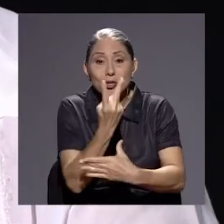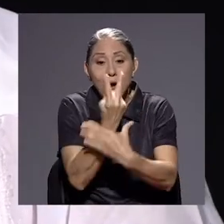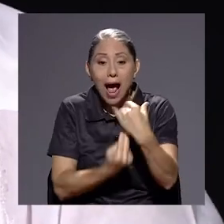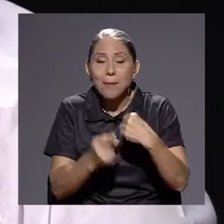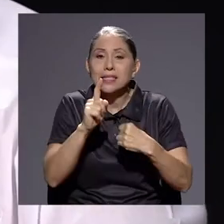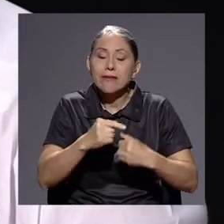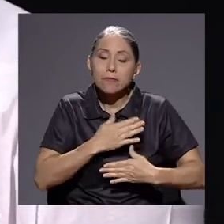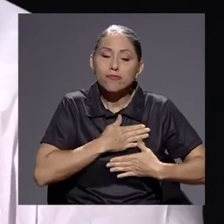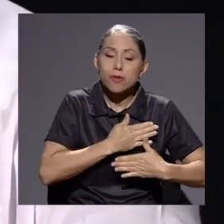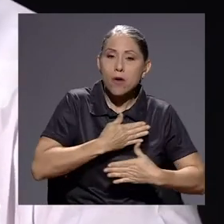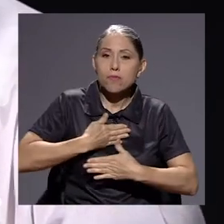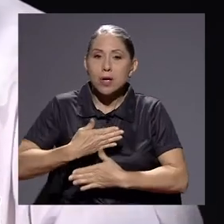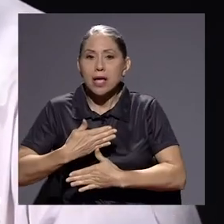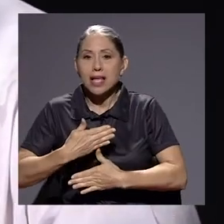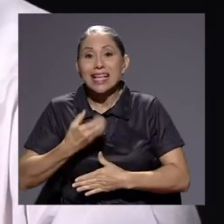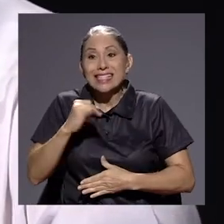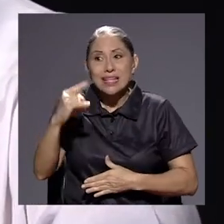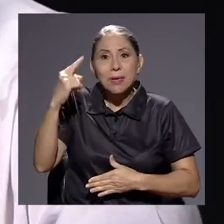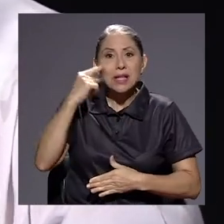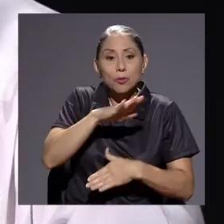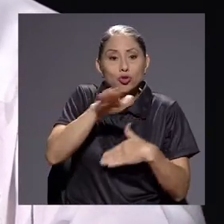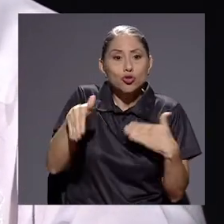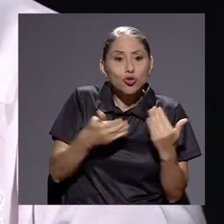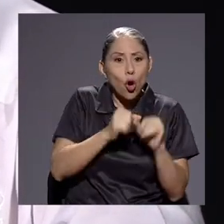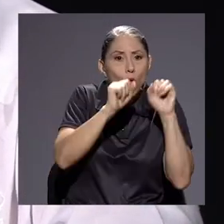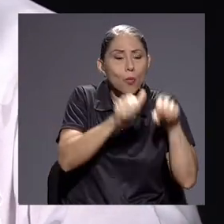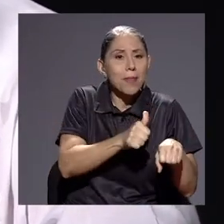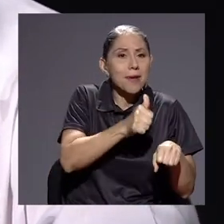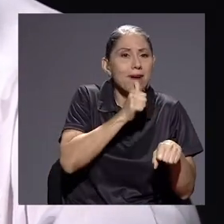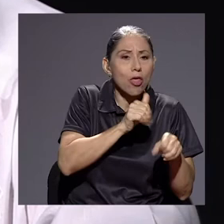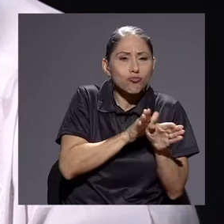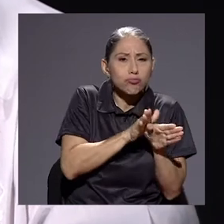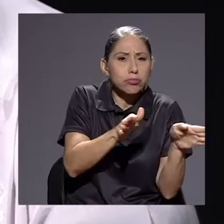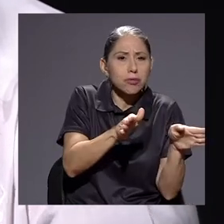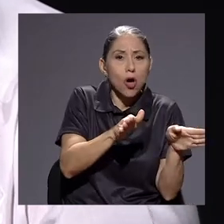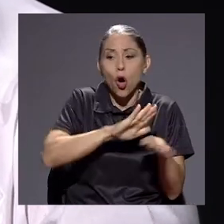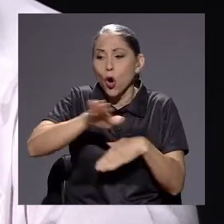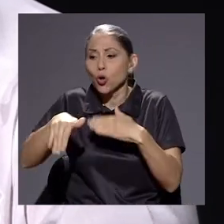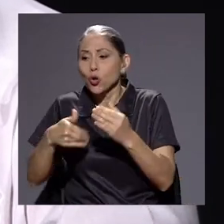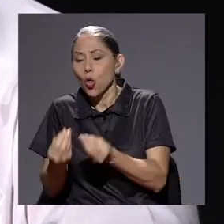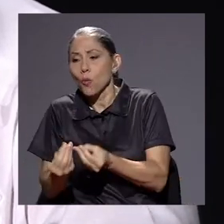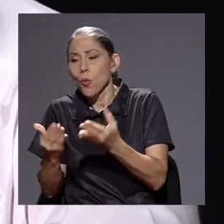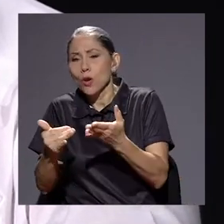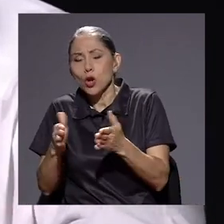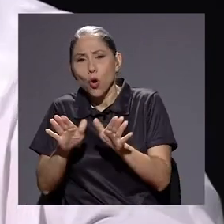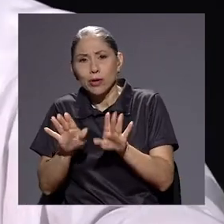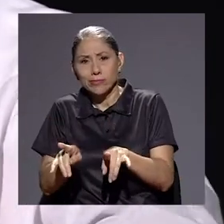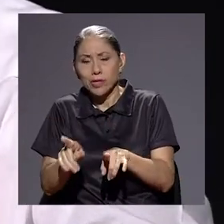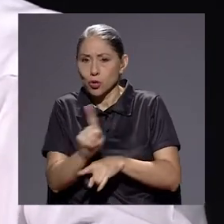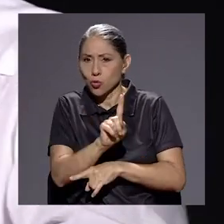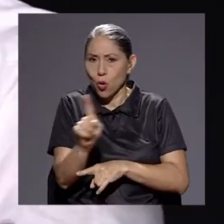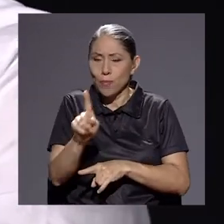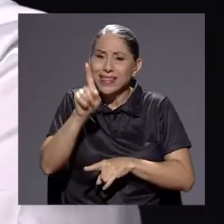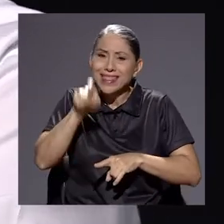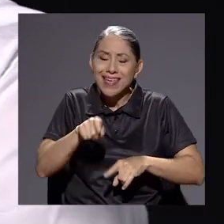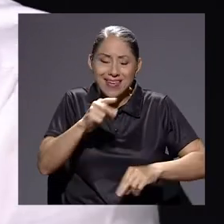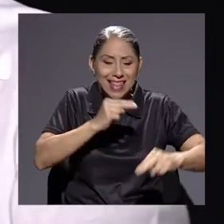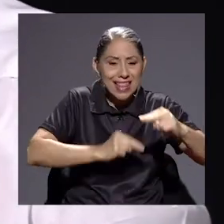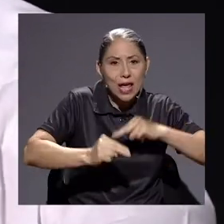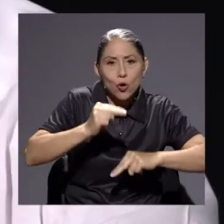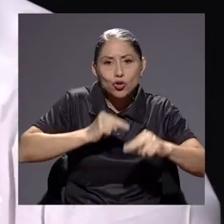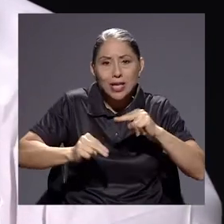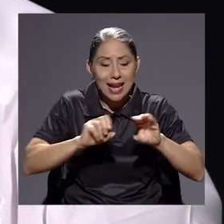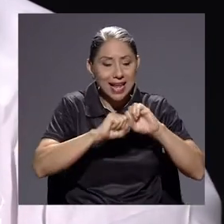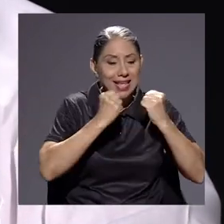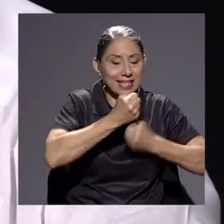pensamos que el sector todo puede ser privatizado, o todo público no, el país tiene que entrar a negociar sindicatos y empresarios.